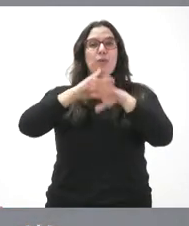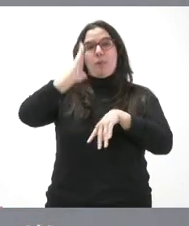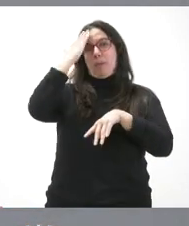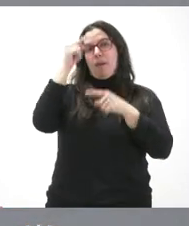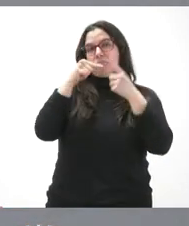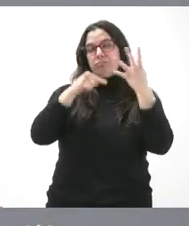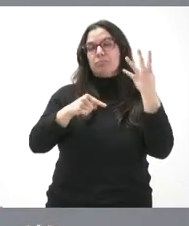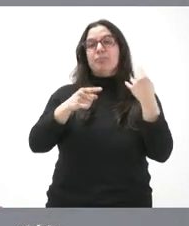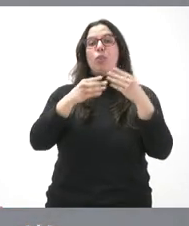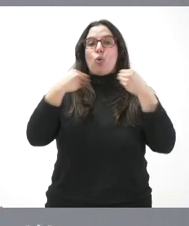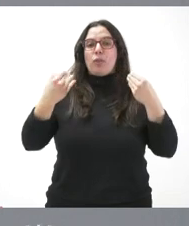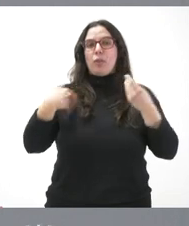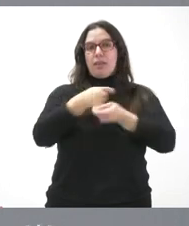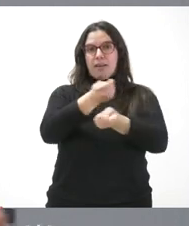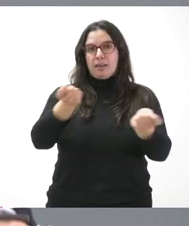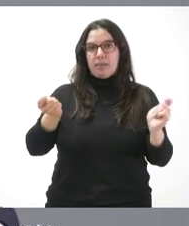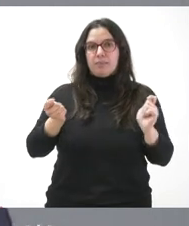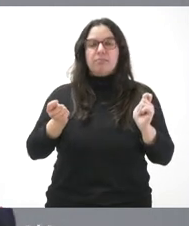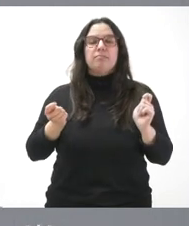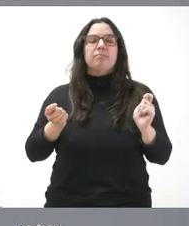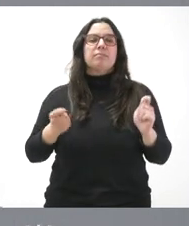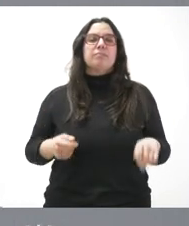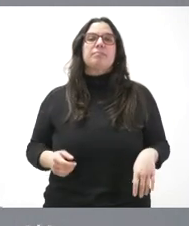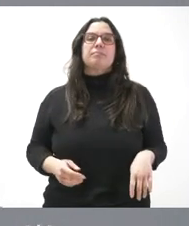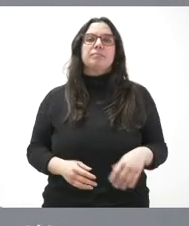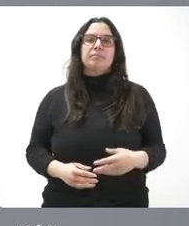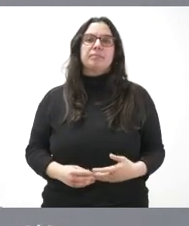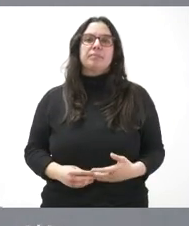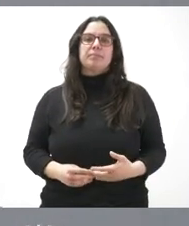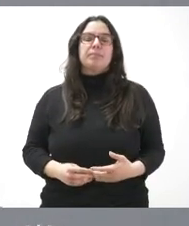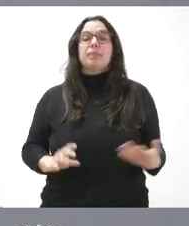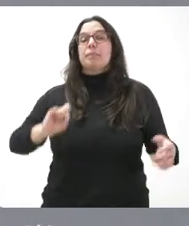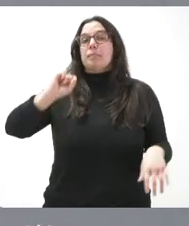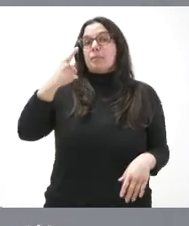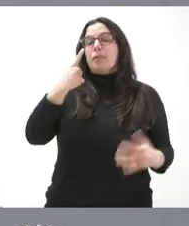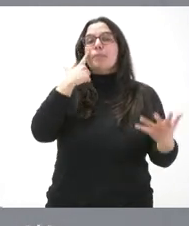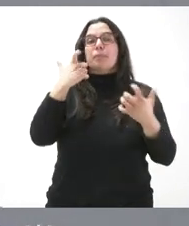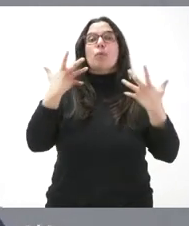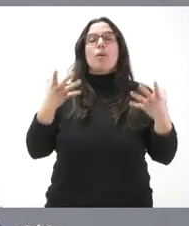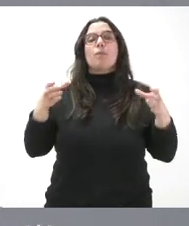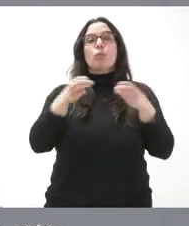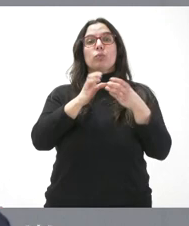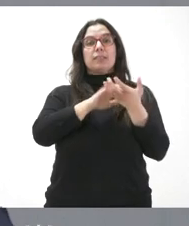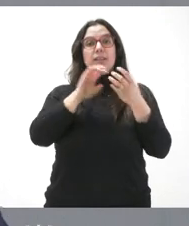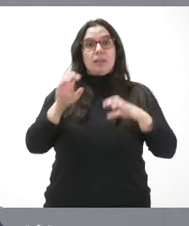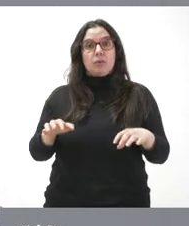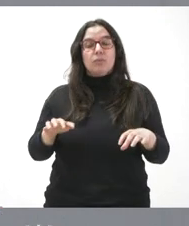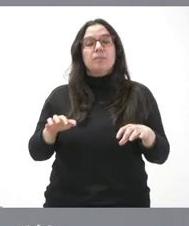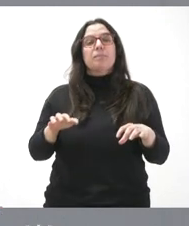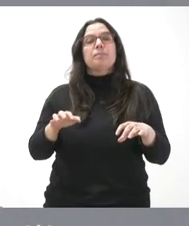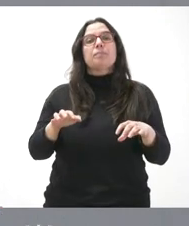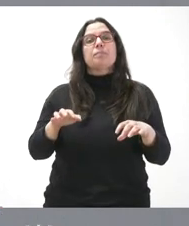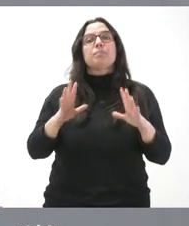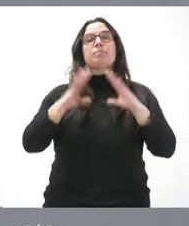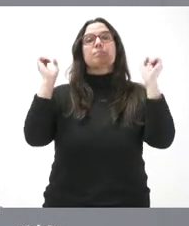cuya documentación ya tienen ustedes a su disposición. En primer lugar, destacamos que la Junta de Castilla y León ha